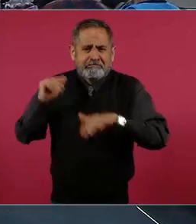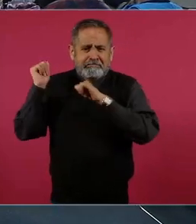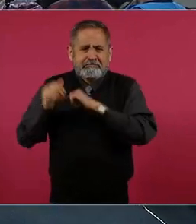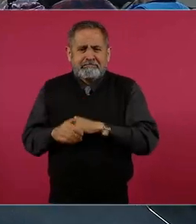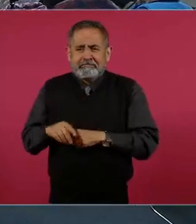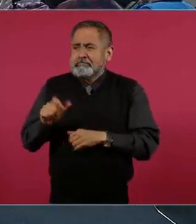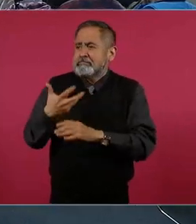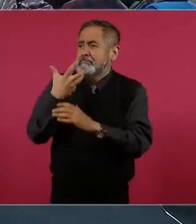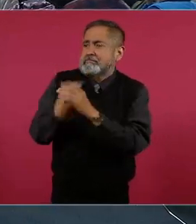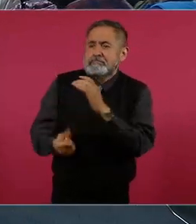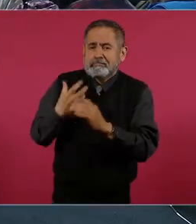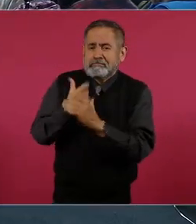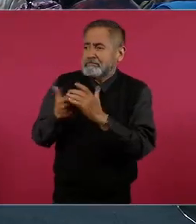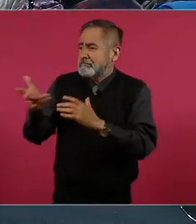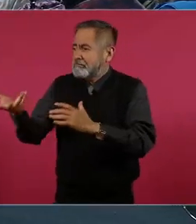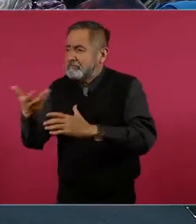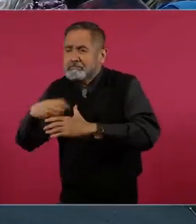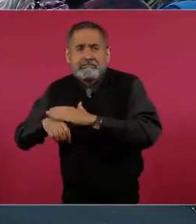Fuga de capital.